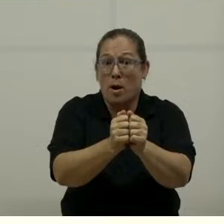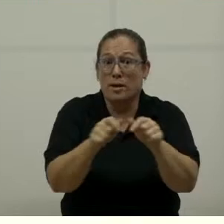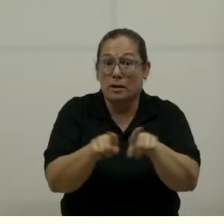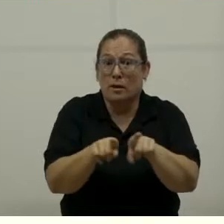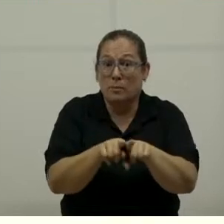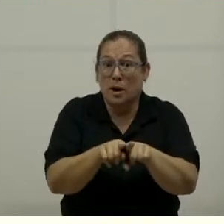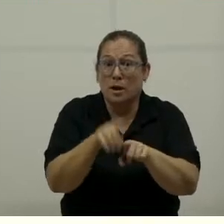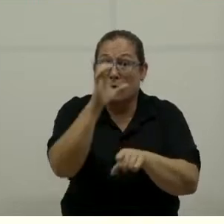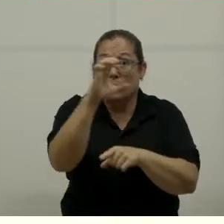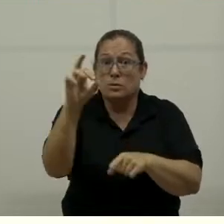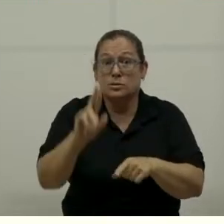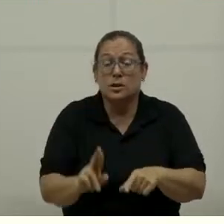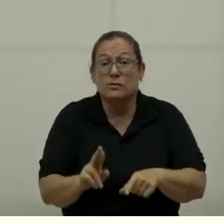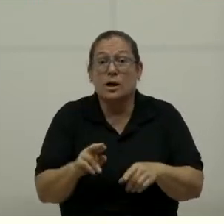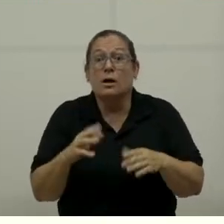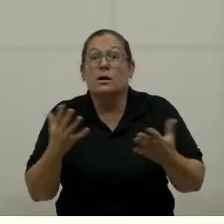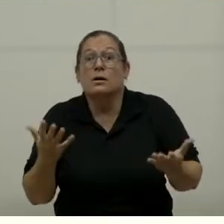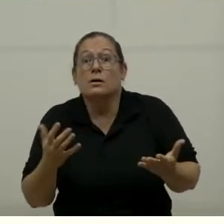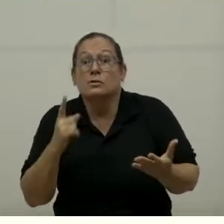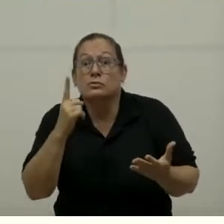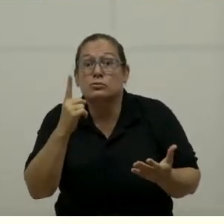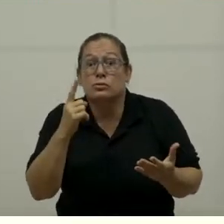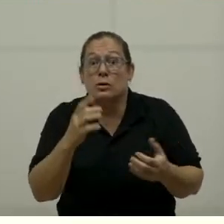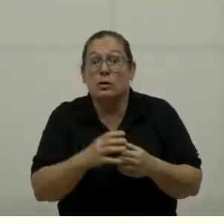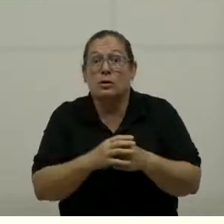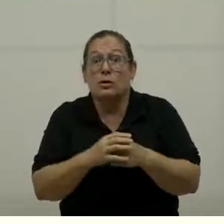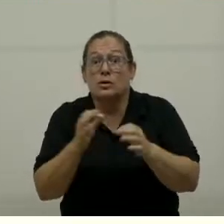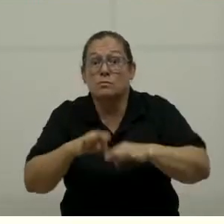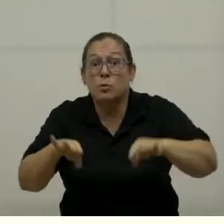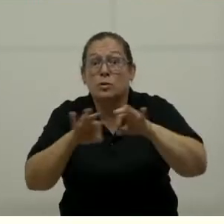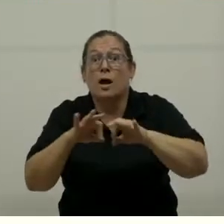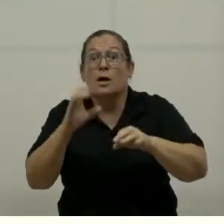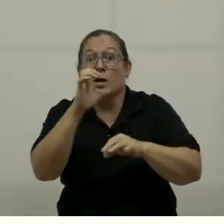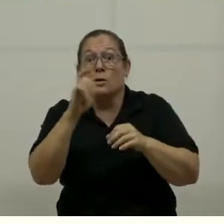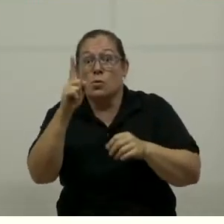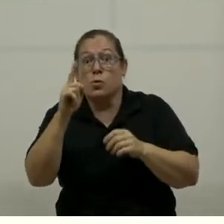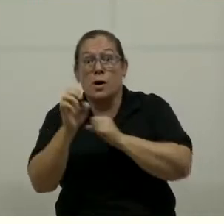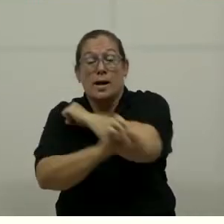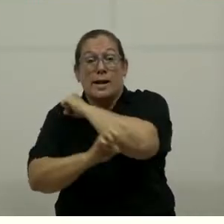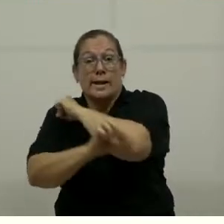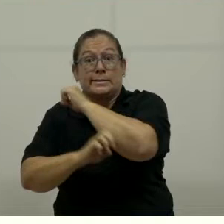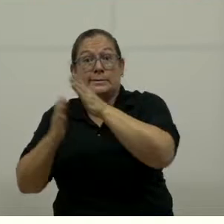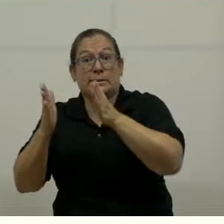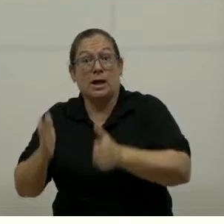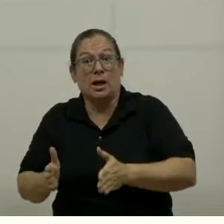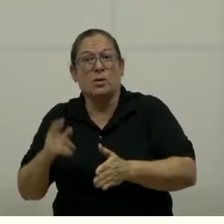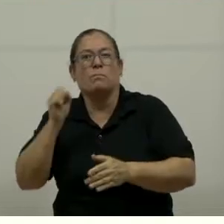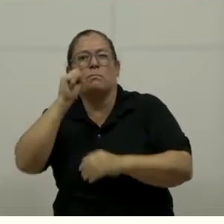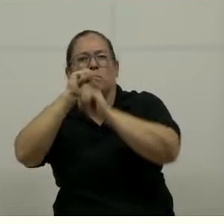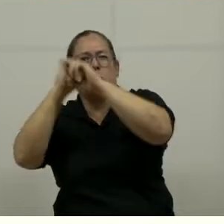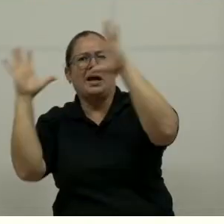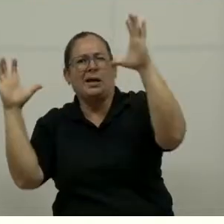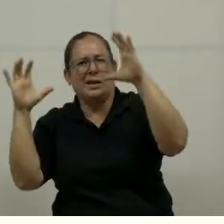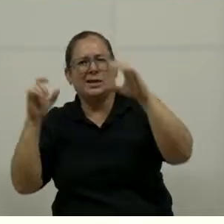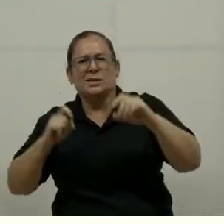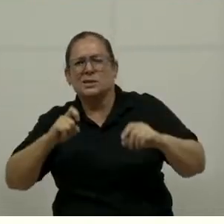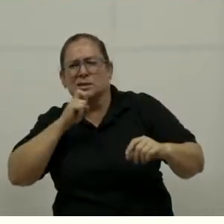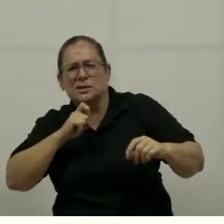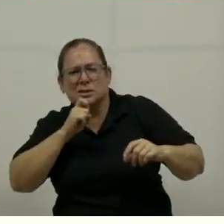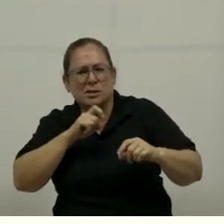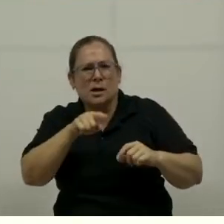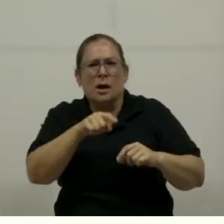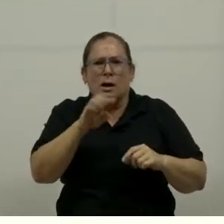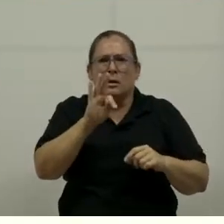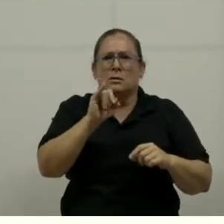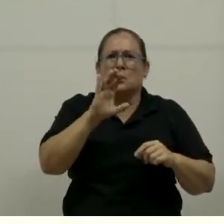es bien complicada. Y para un extranjero, si para los nacionales es complicado, bueno, para un extranjero con mucha mayor razón. Ese